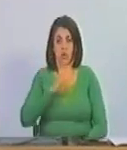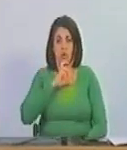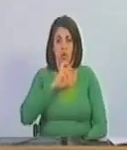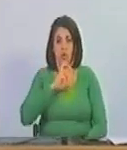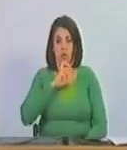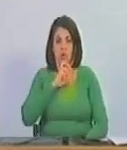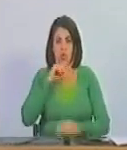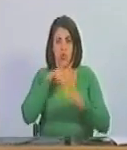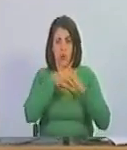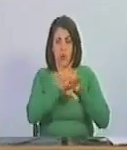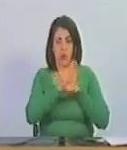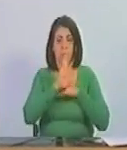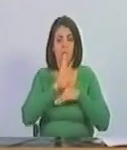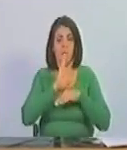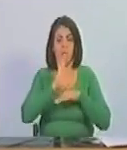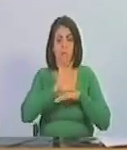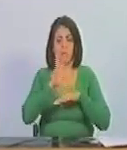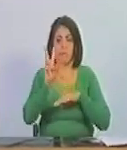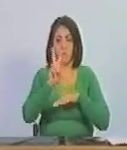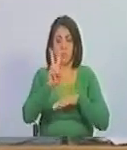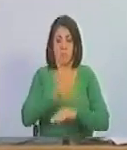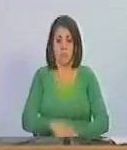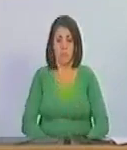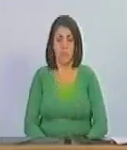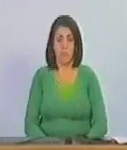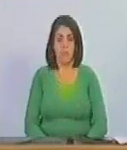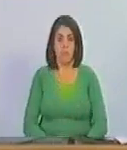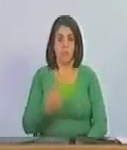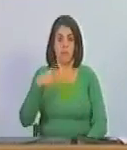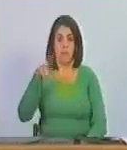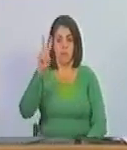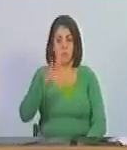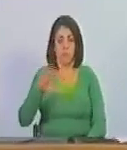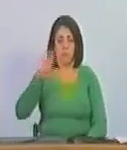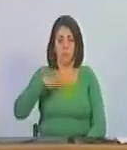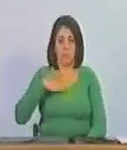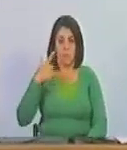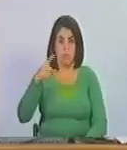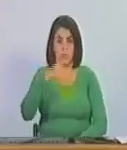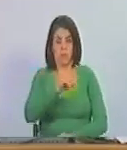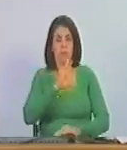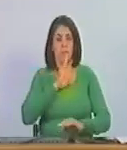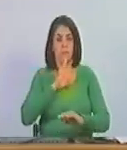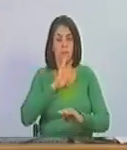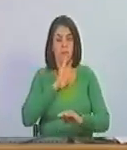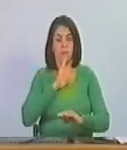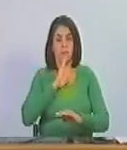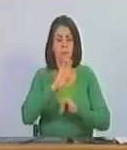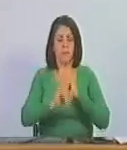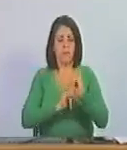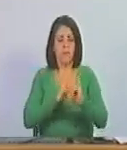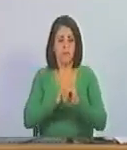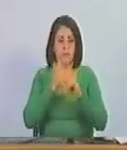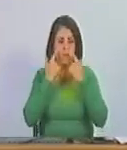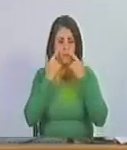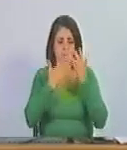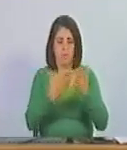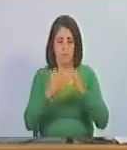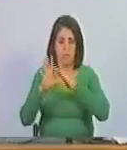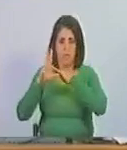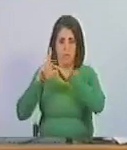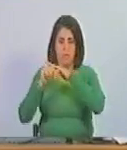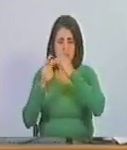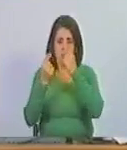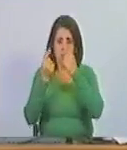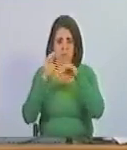de las reservas del Banco Central de Venezuela con que Venezuela cuenta en el Banco de Inglaterra. A robar el